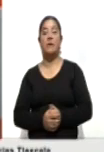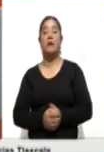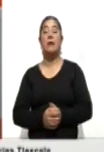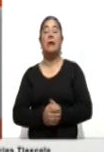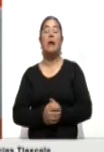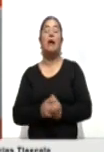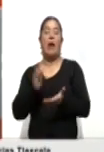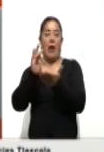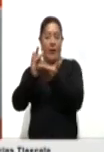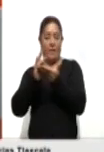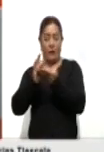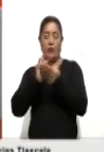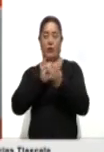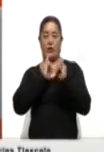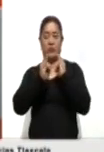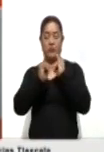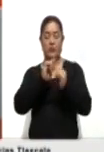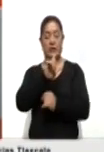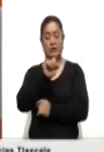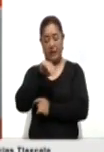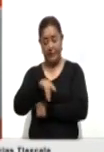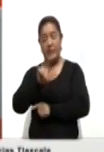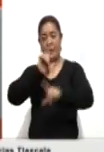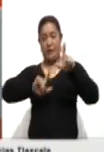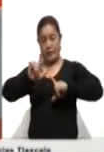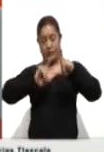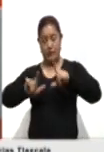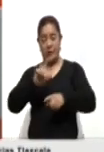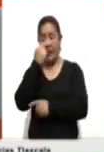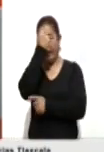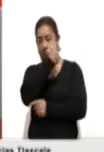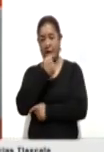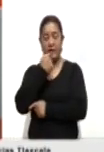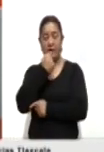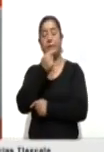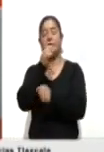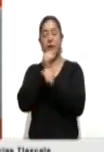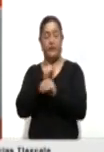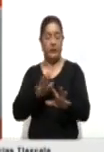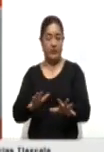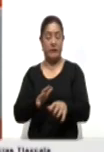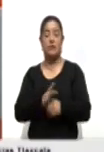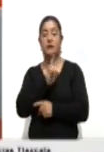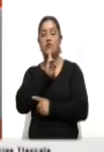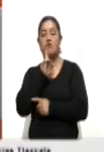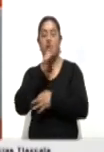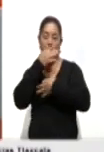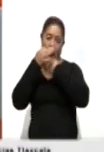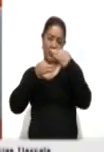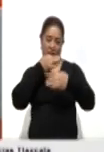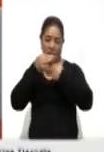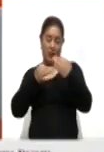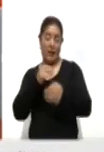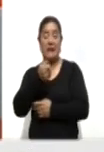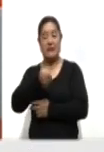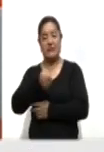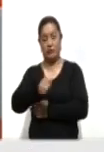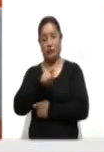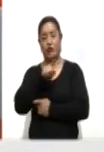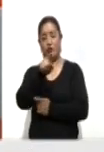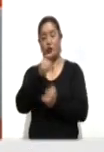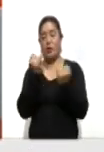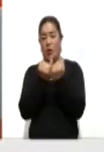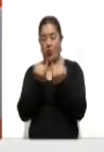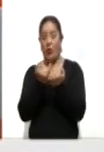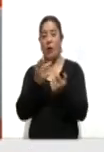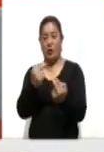quien nos estará apoyando con la interpretación a lo largo de estos 30 minutos de noticiero. Y por supuesto, los saludo a usted, que nos está viendo a